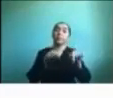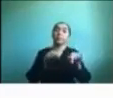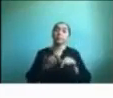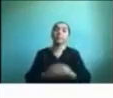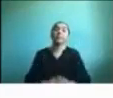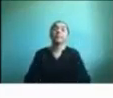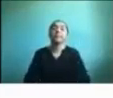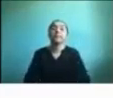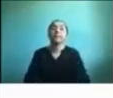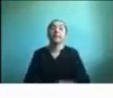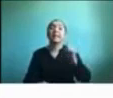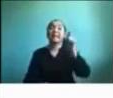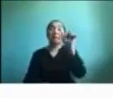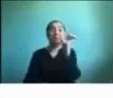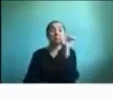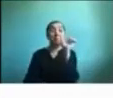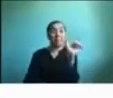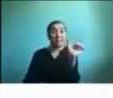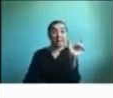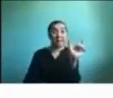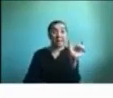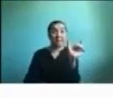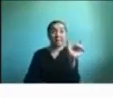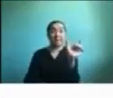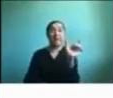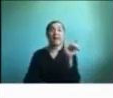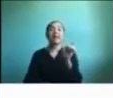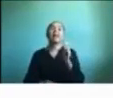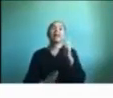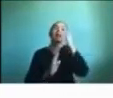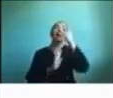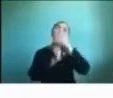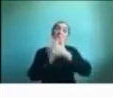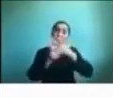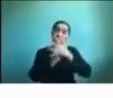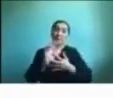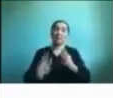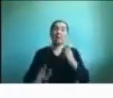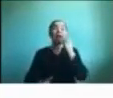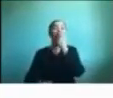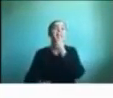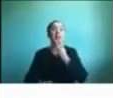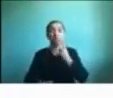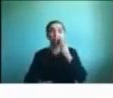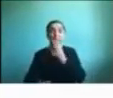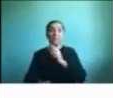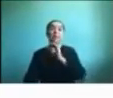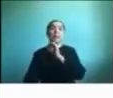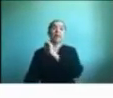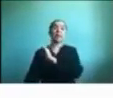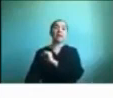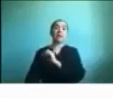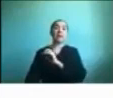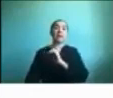podemos ver en lengua de señas en lectura labial o dactirológico y también podemos pedir que aparezca la imagen